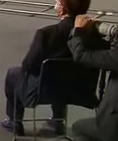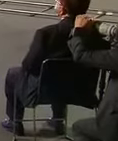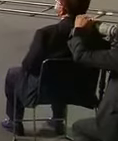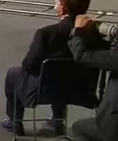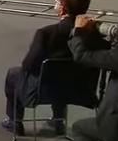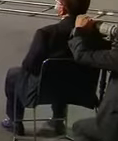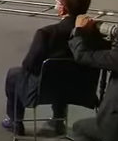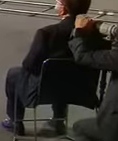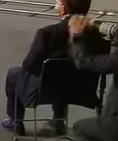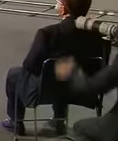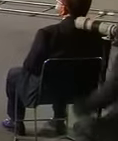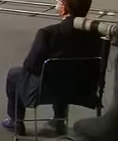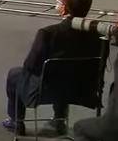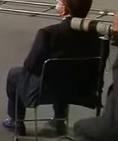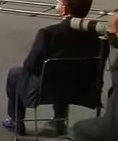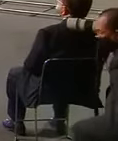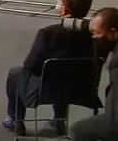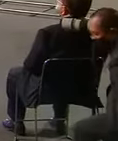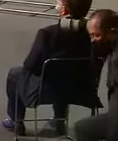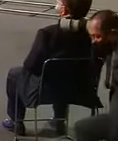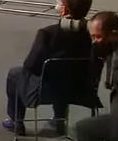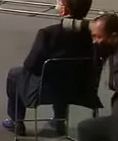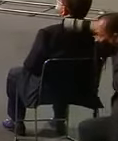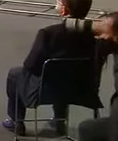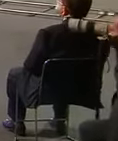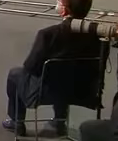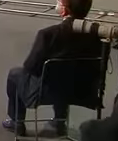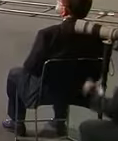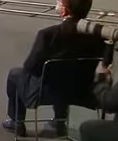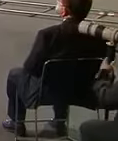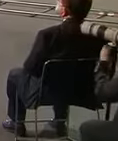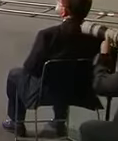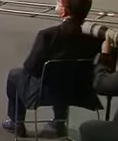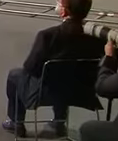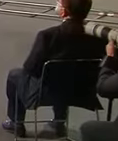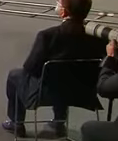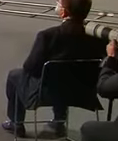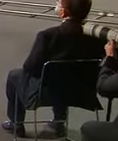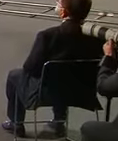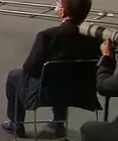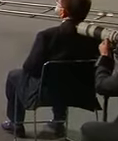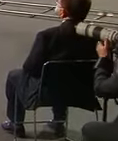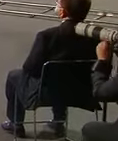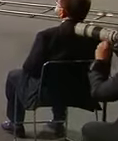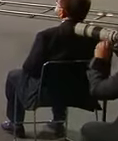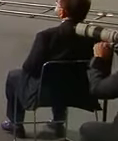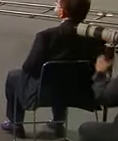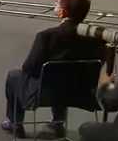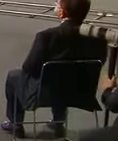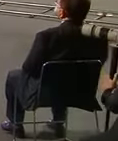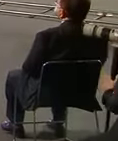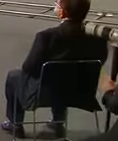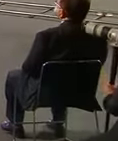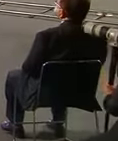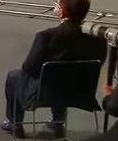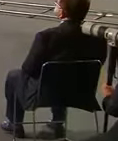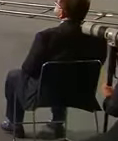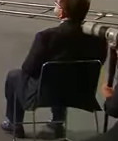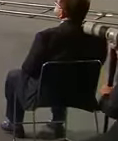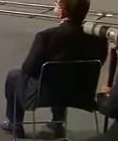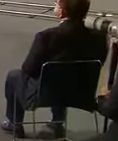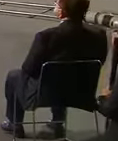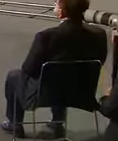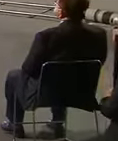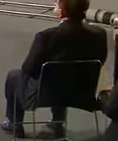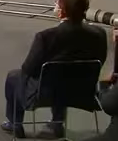al 24 de octubre se recibieron vacunas Pfizer, AstraZeneca, CanSino y Sputnik con un